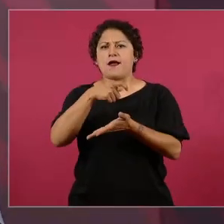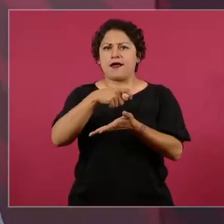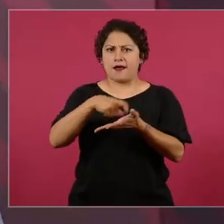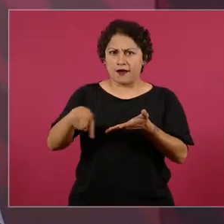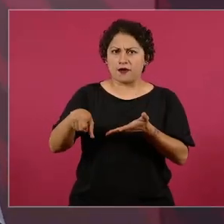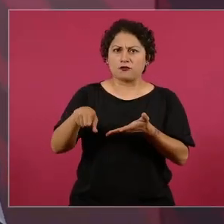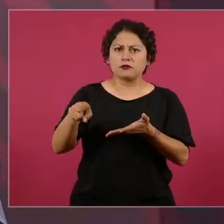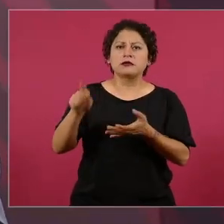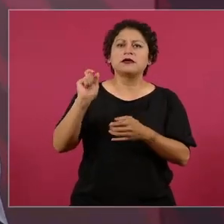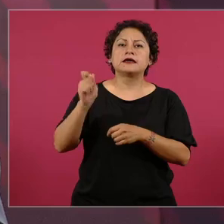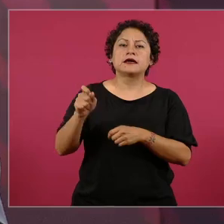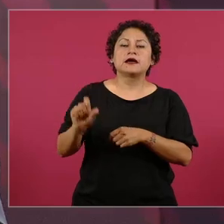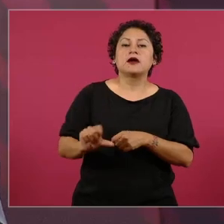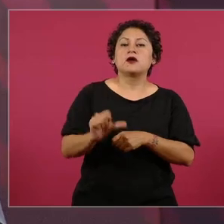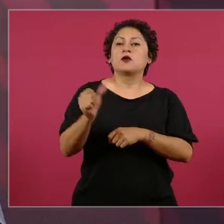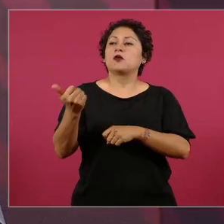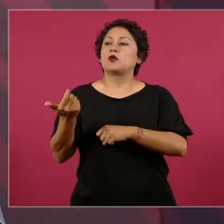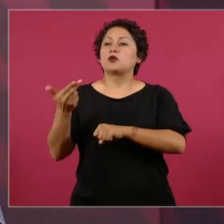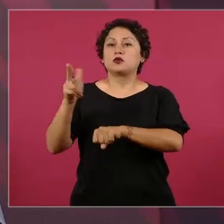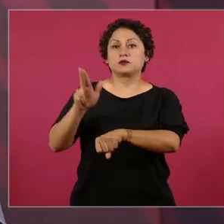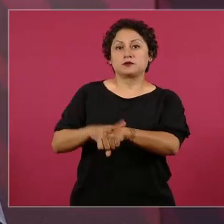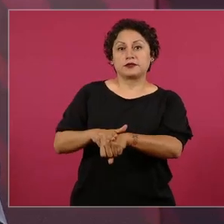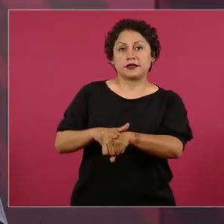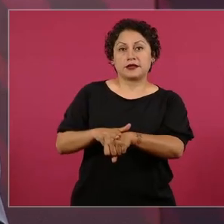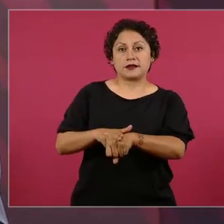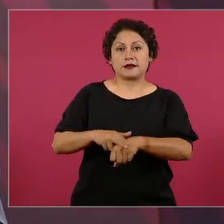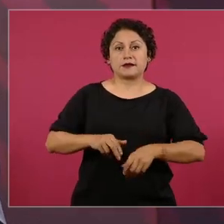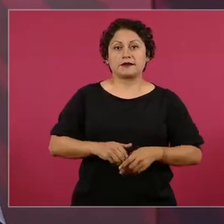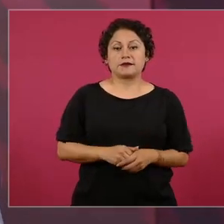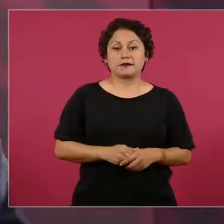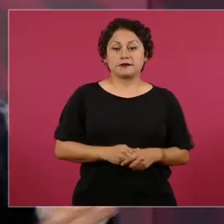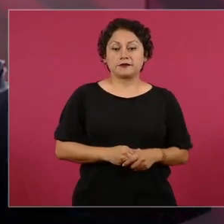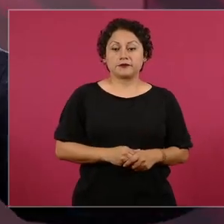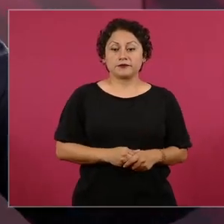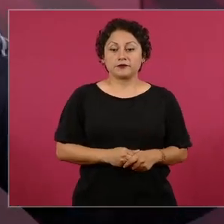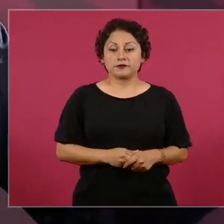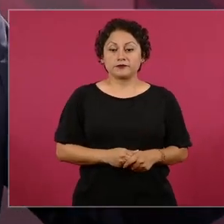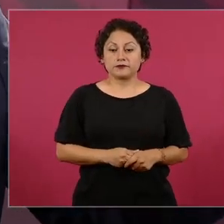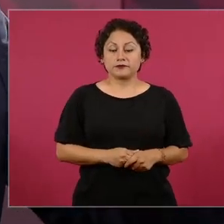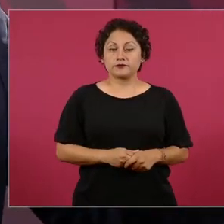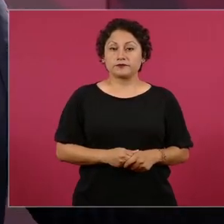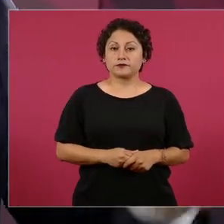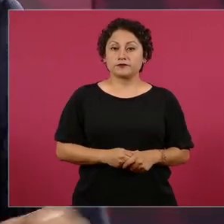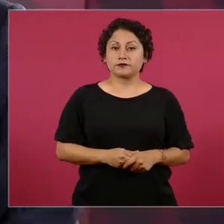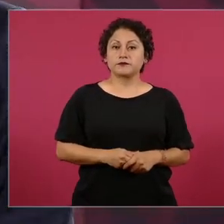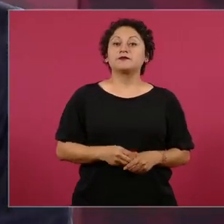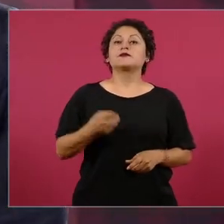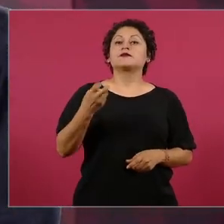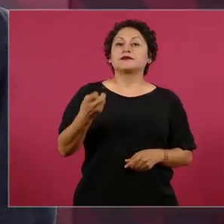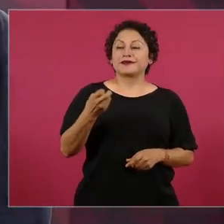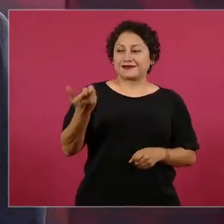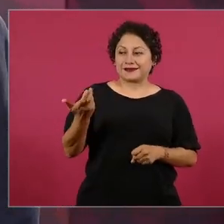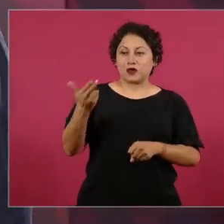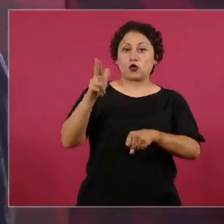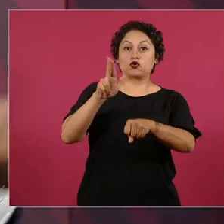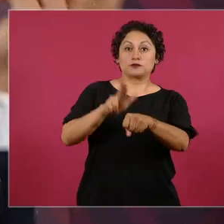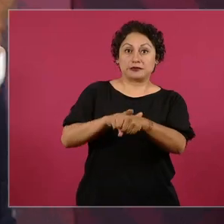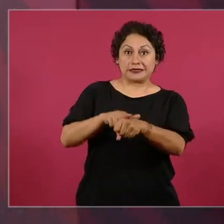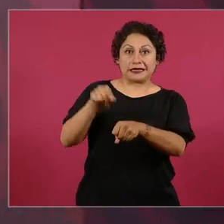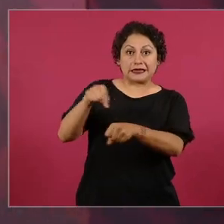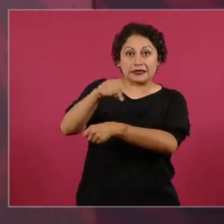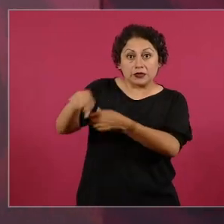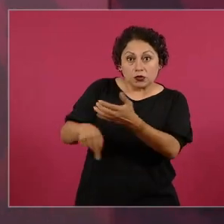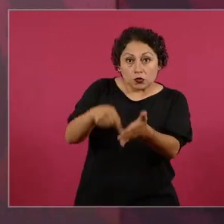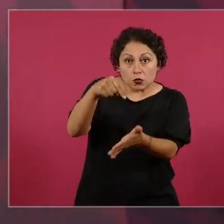hospital. El regional de alta especialidad y